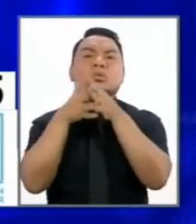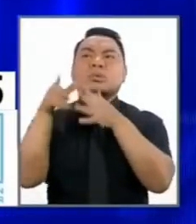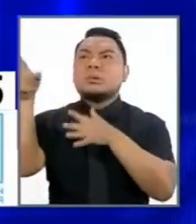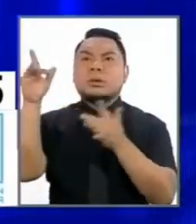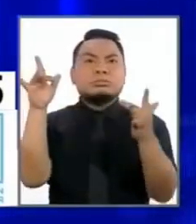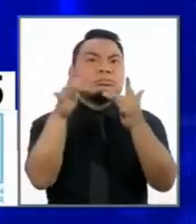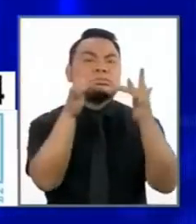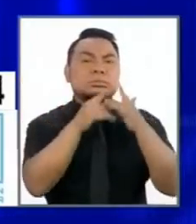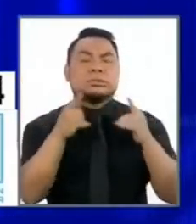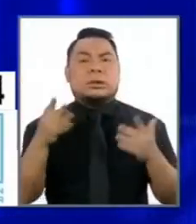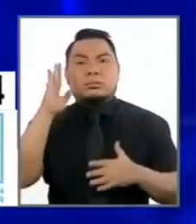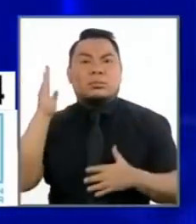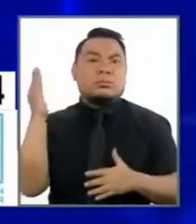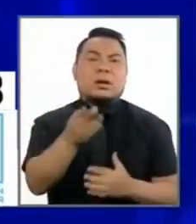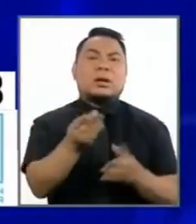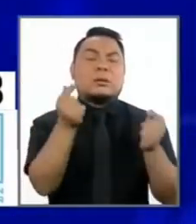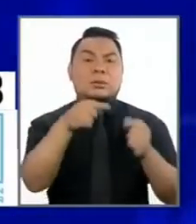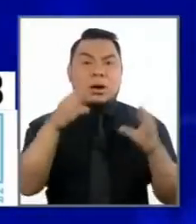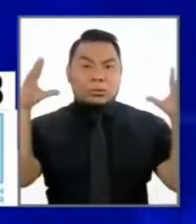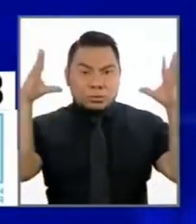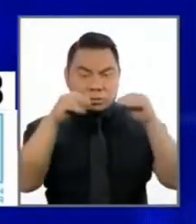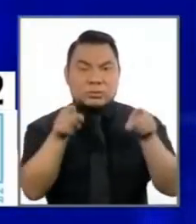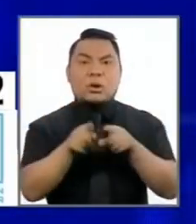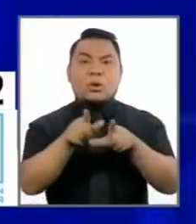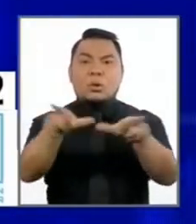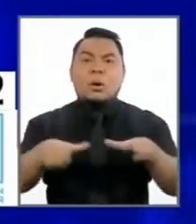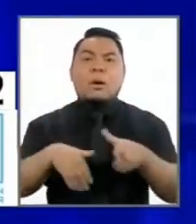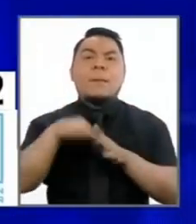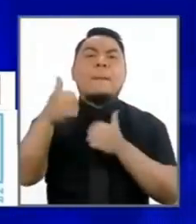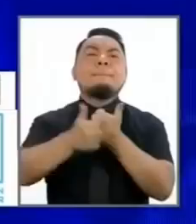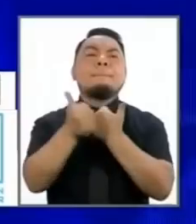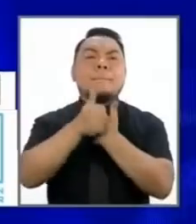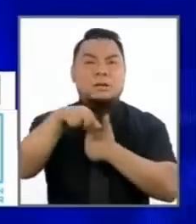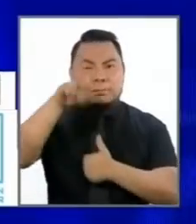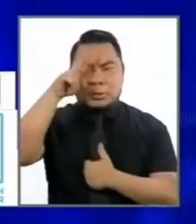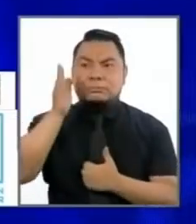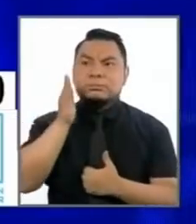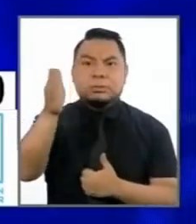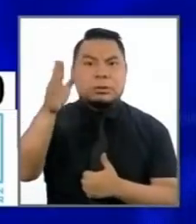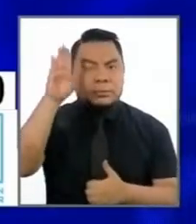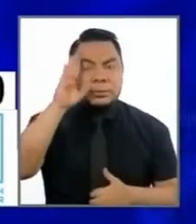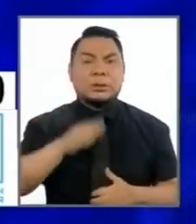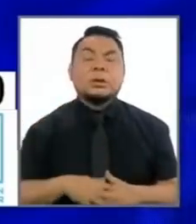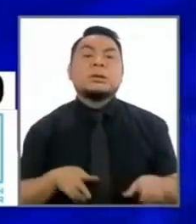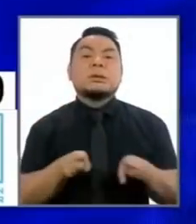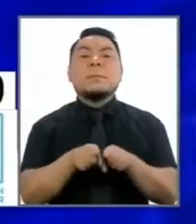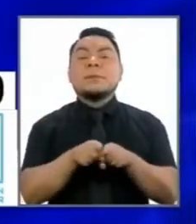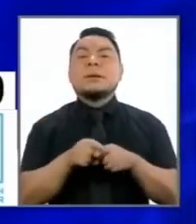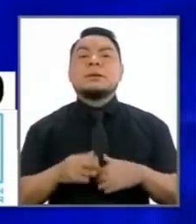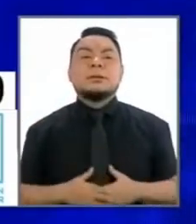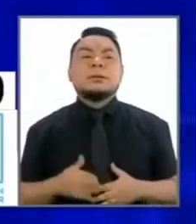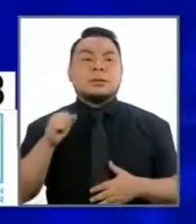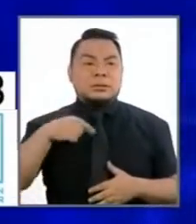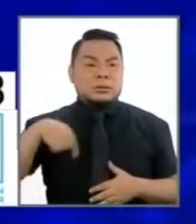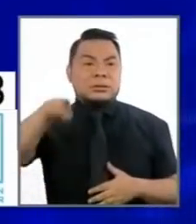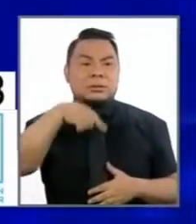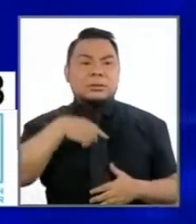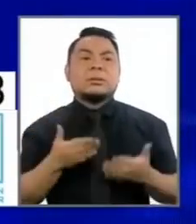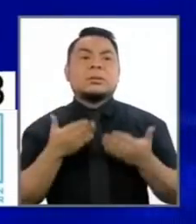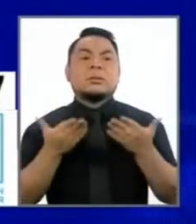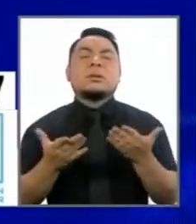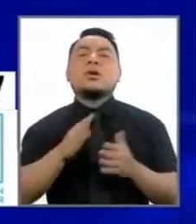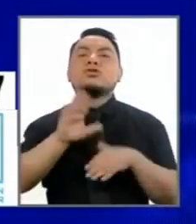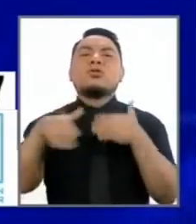para coordinar su presencia durante la noche en la zona más violenta del país. Así mismo, borraremos las leyes